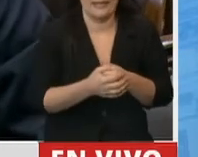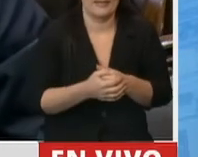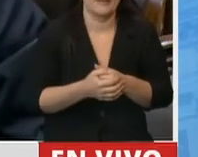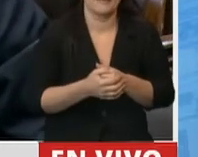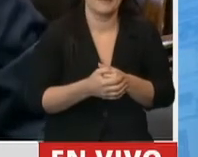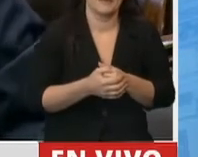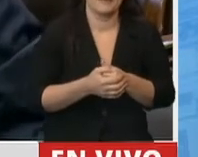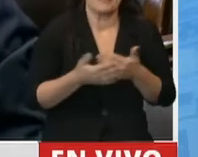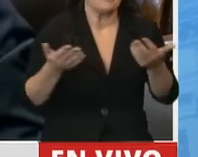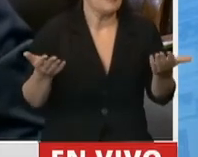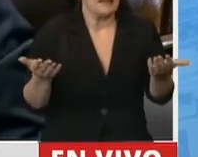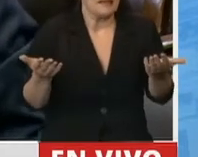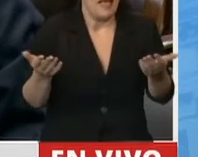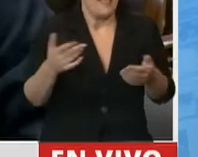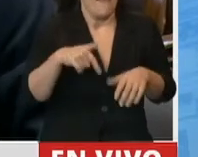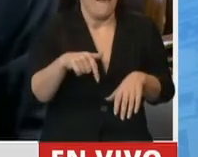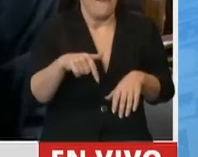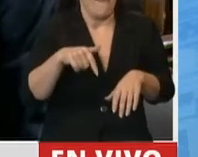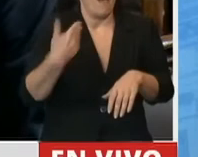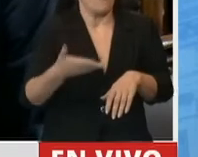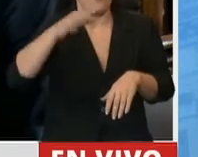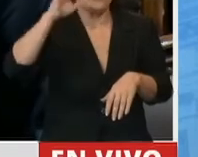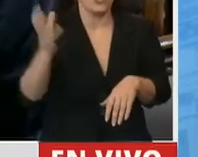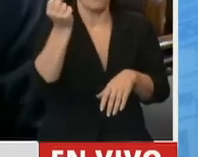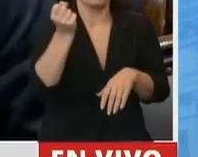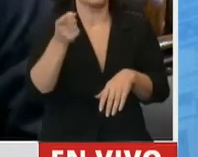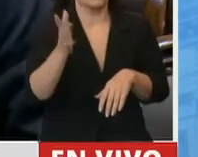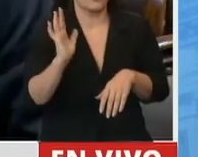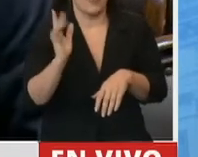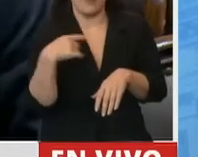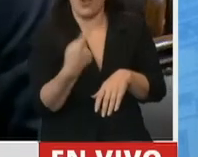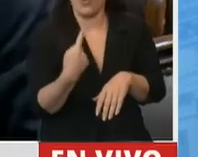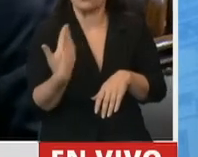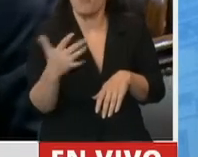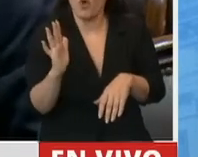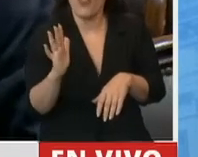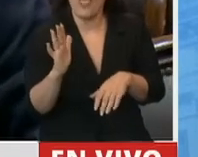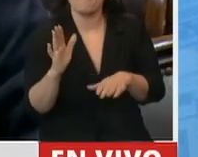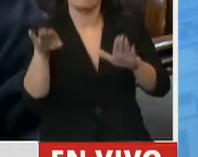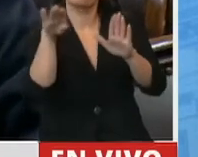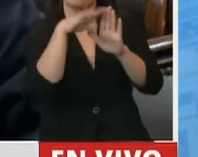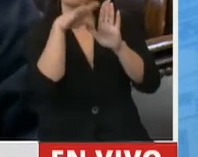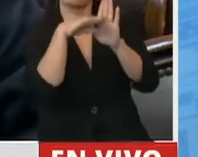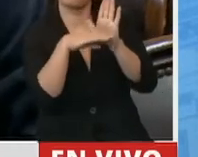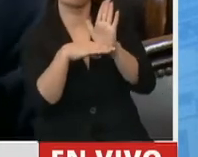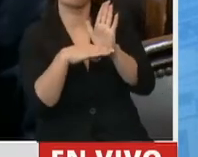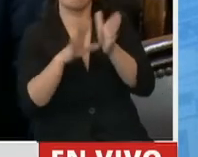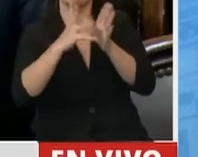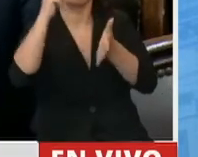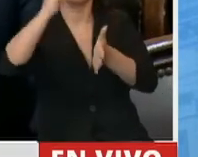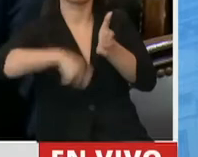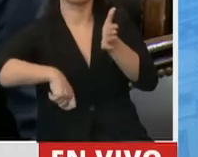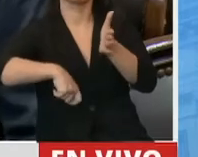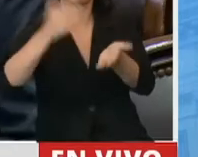que tenemos de establecer principios de contratación y derechos del trabajador,